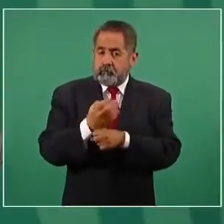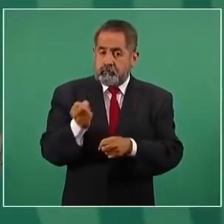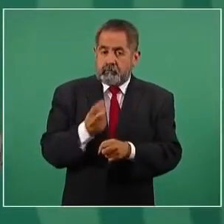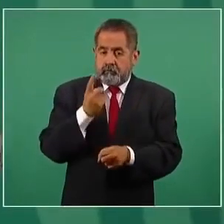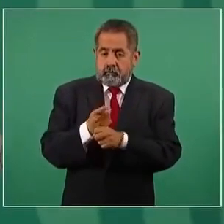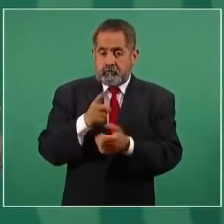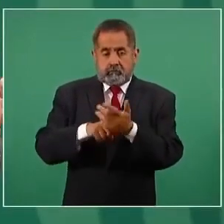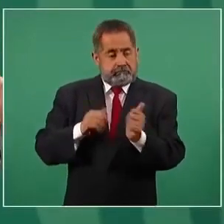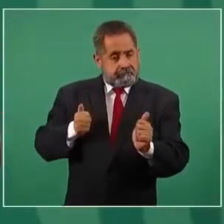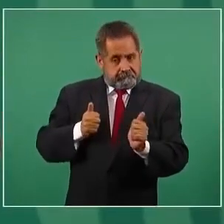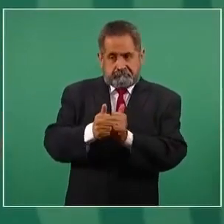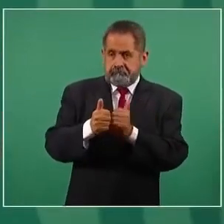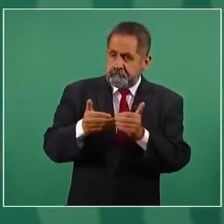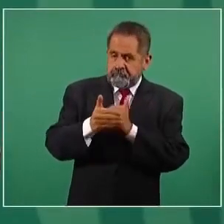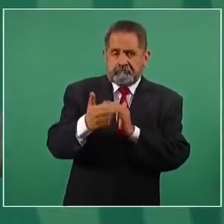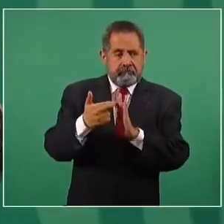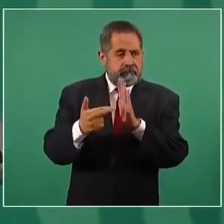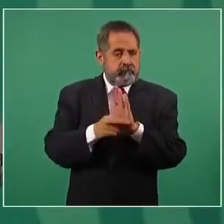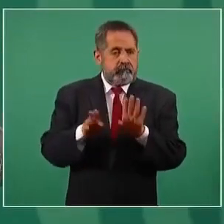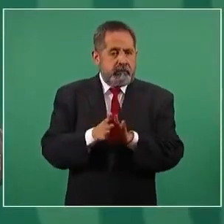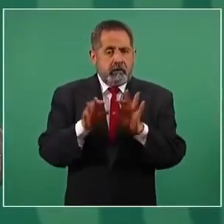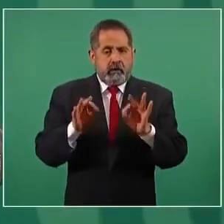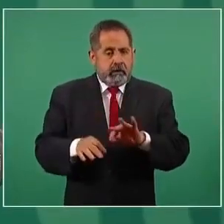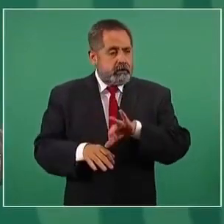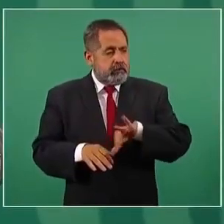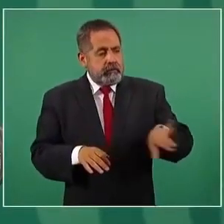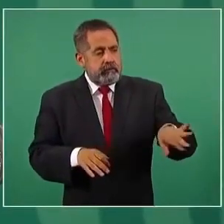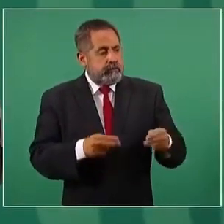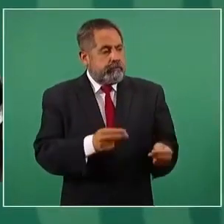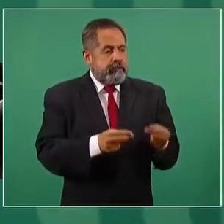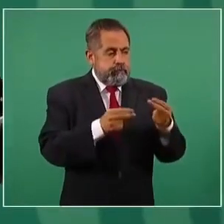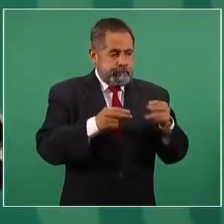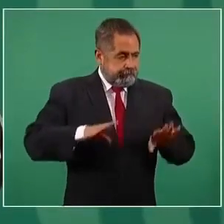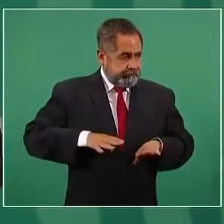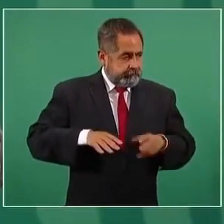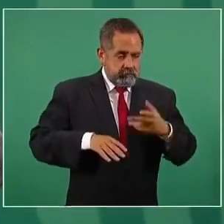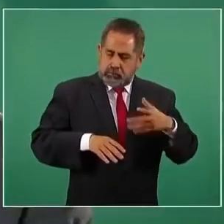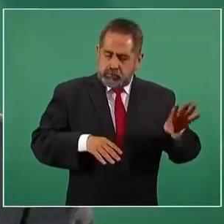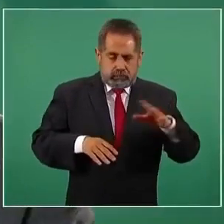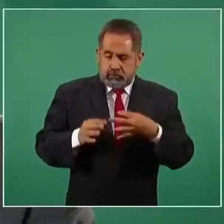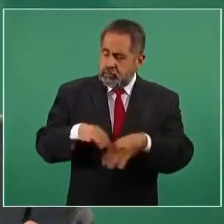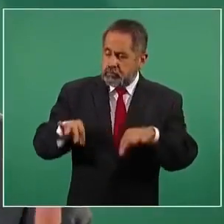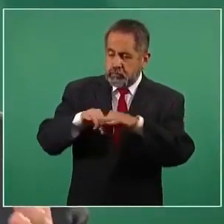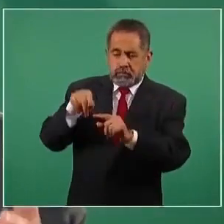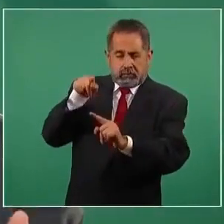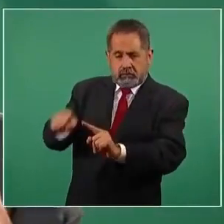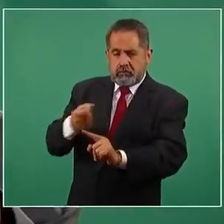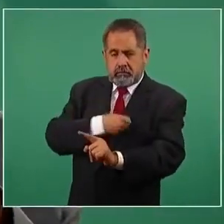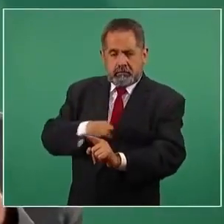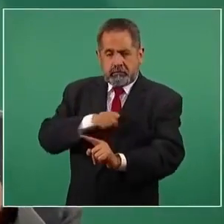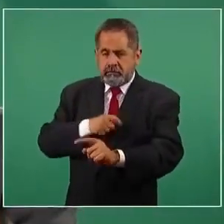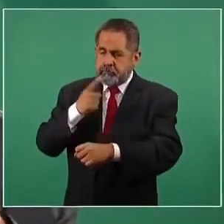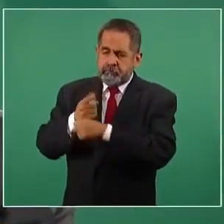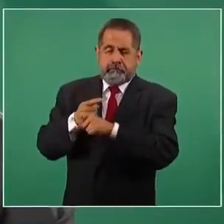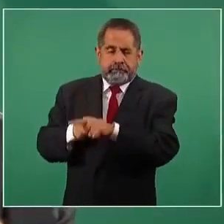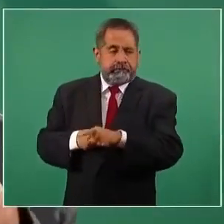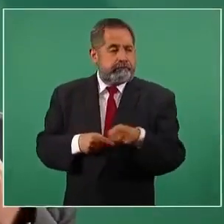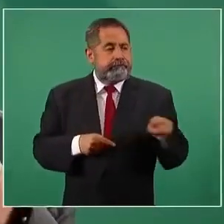ponernos al día y de hacer a lado los intereses comerciales de la industria del tabaco que siguen